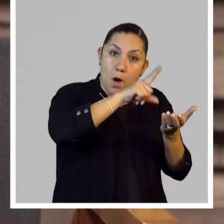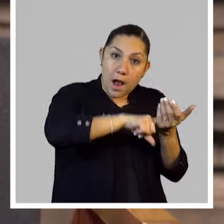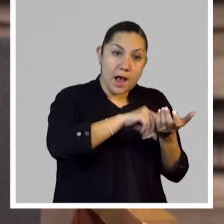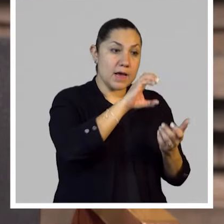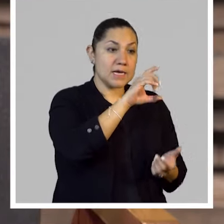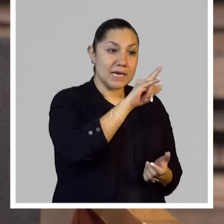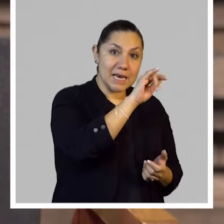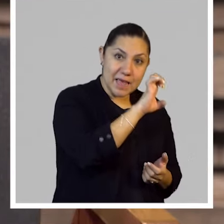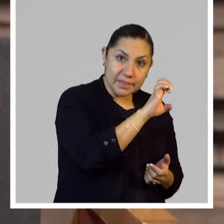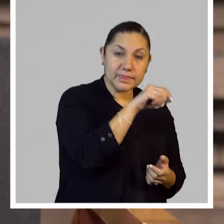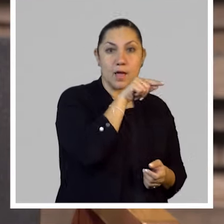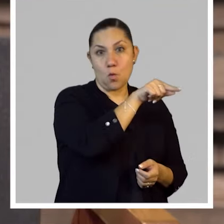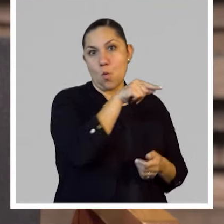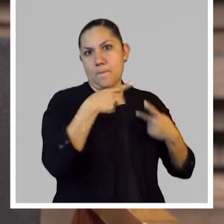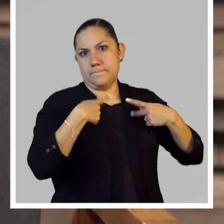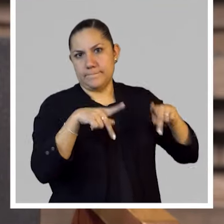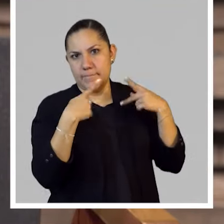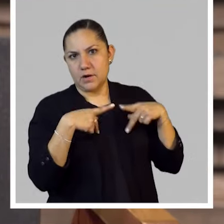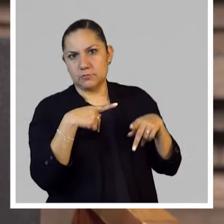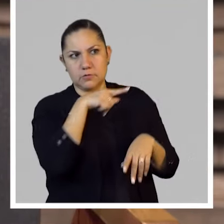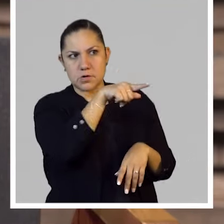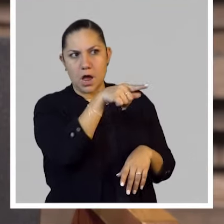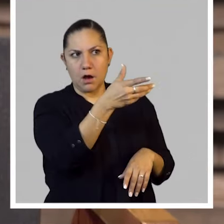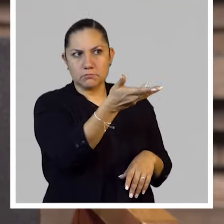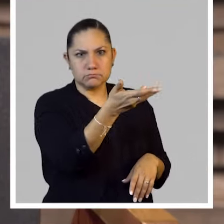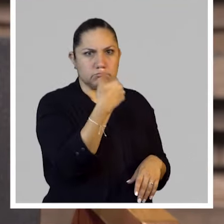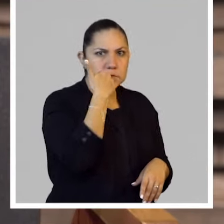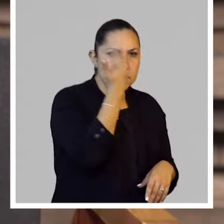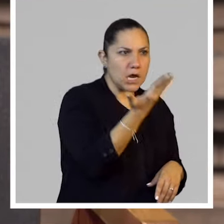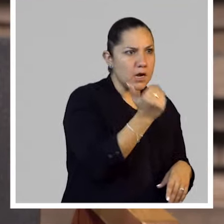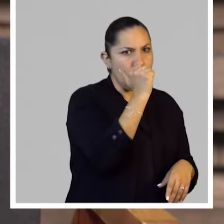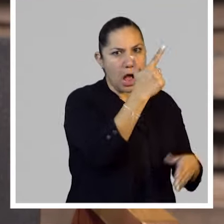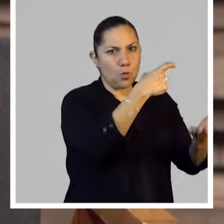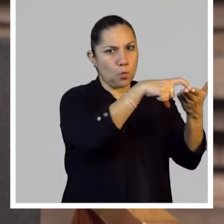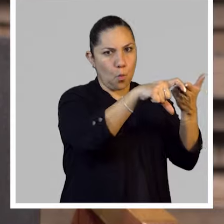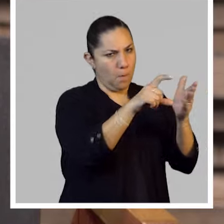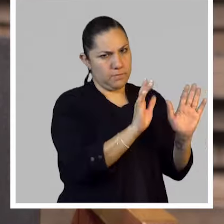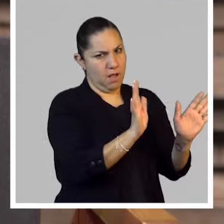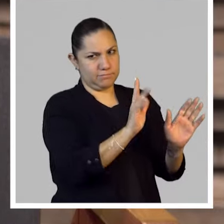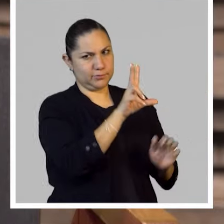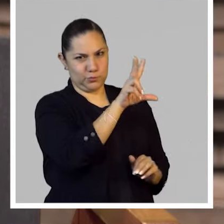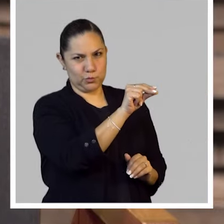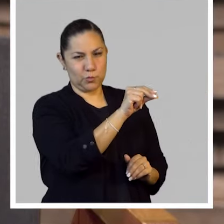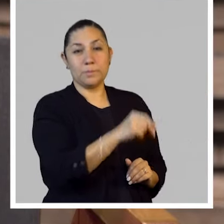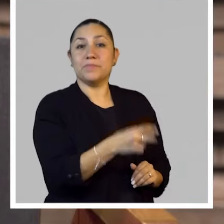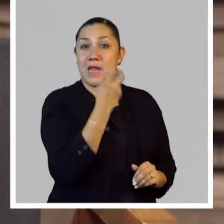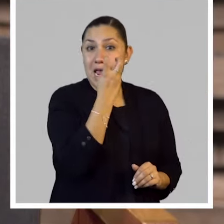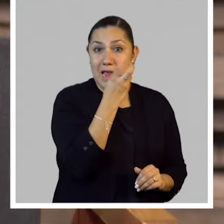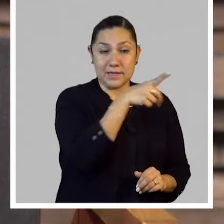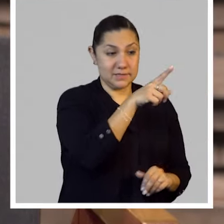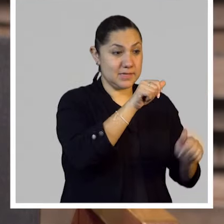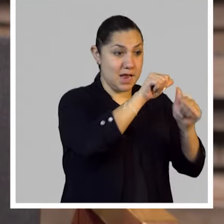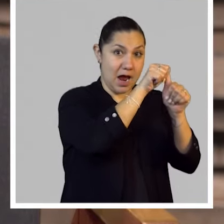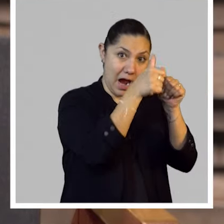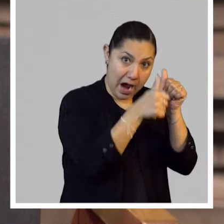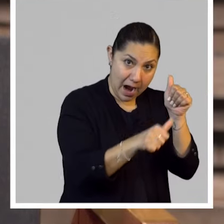algún comprador que pagara por ella. Entonces, pues, la mayoría de piezas de arte correo están en archivos,